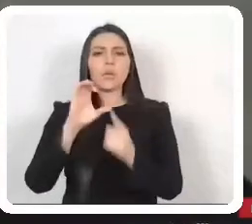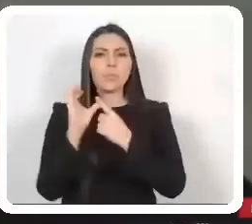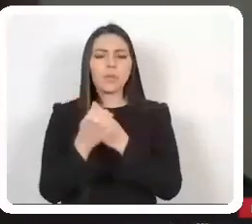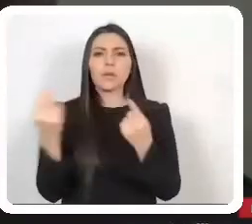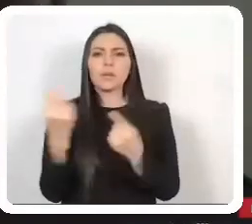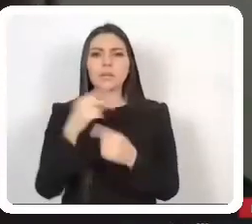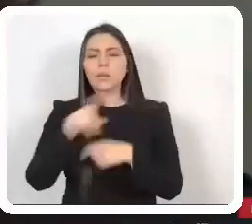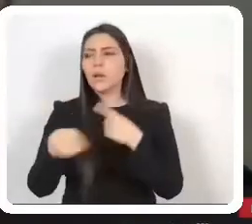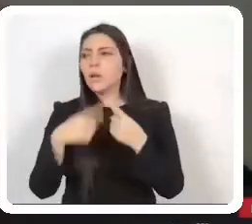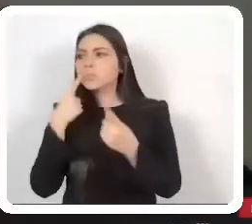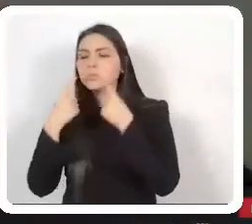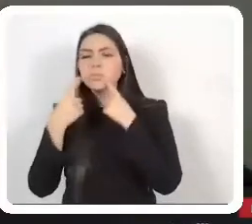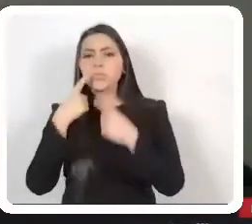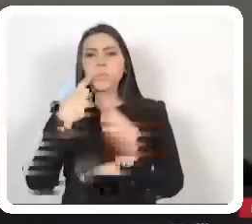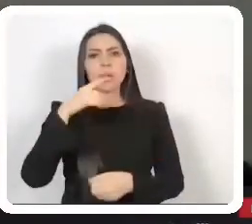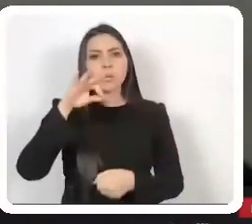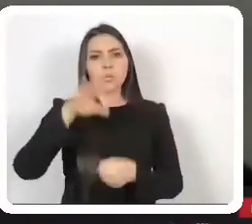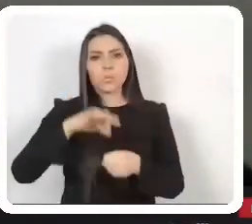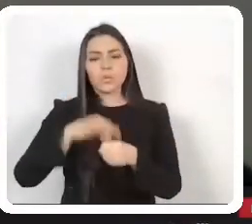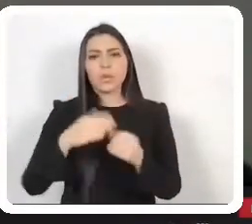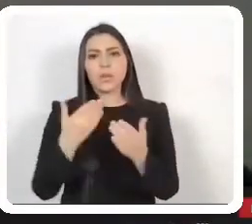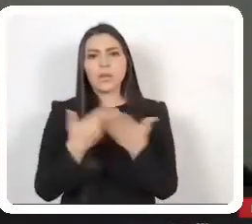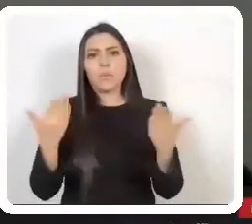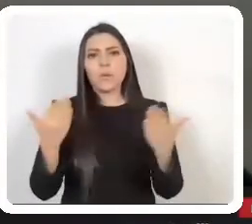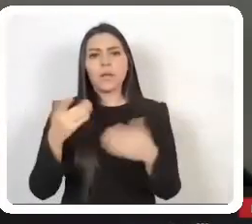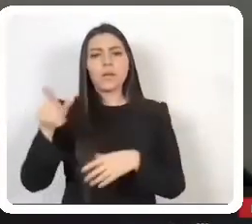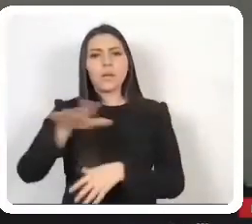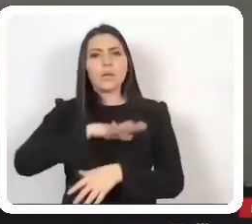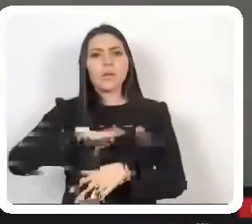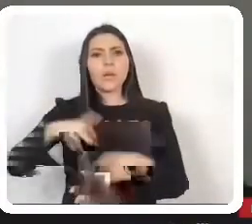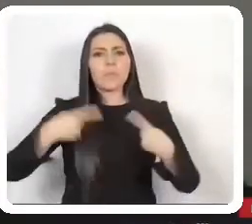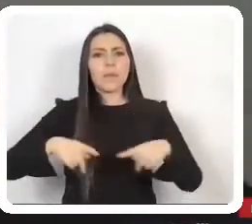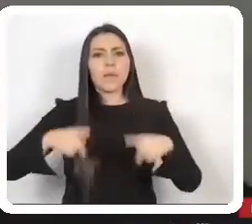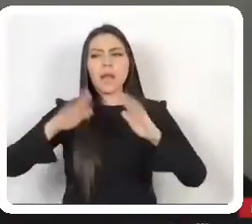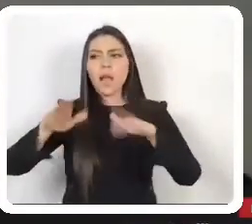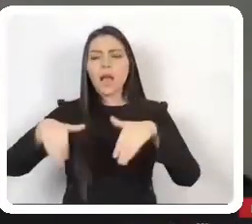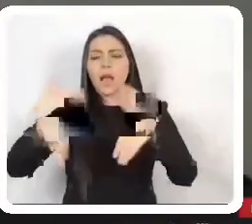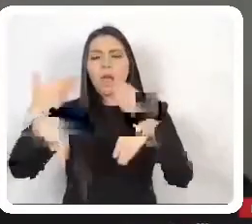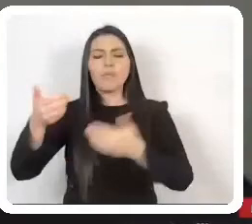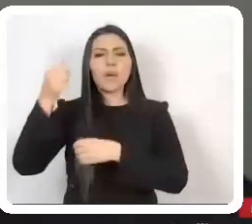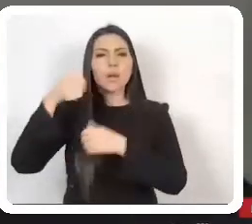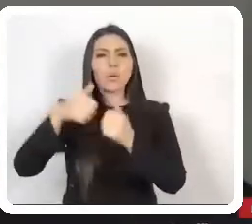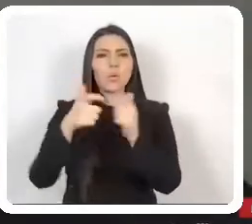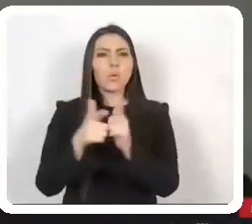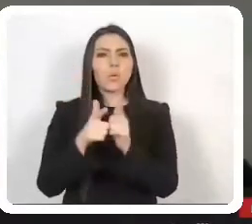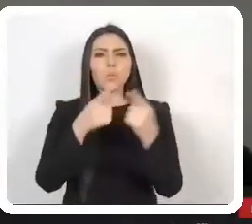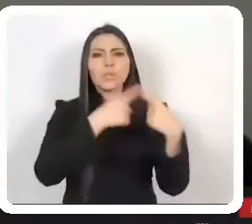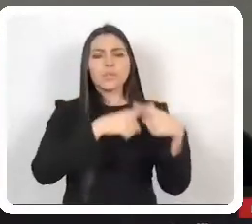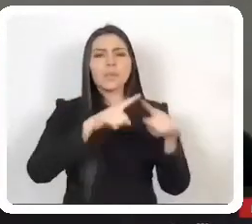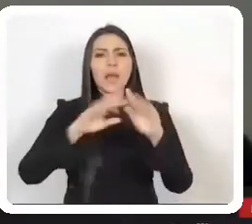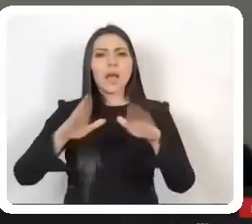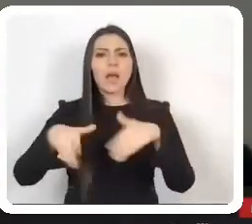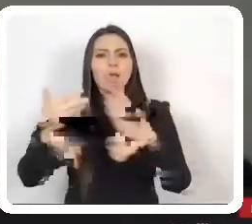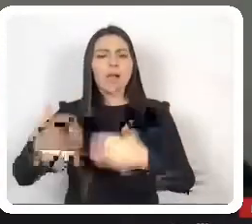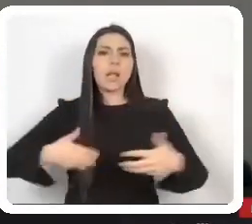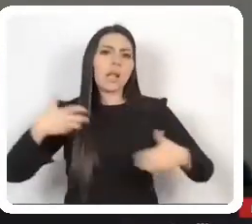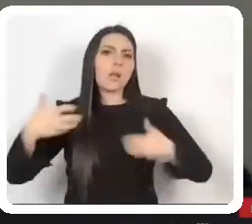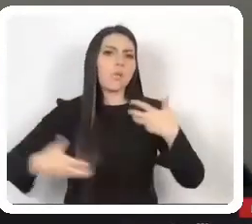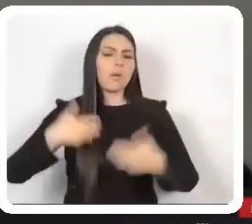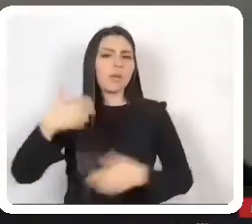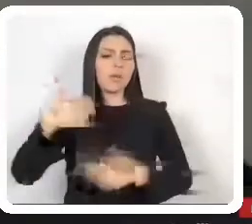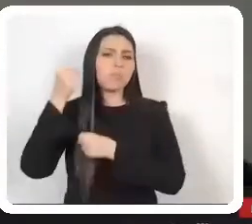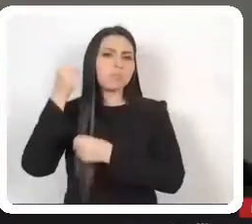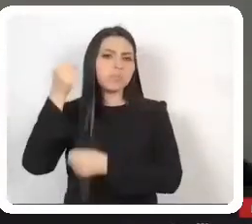a votación. Por eso está el colectivo enojado de allá. Son varios colectivos de distintas formas que se están